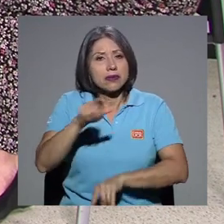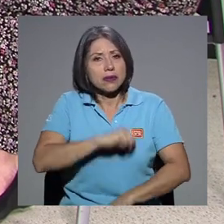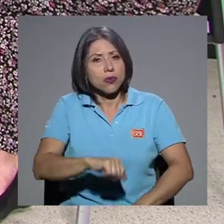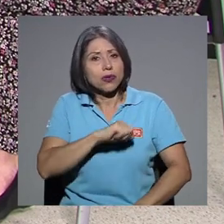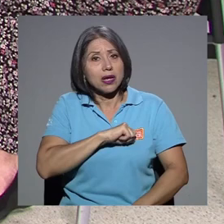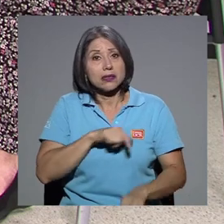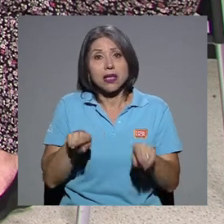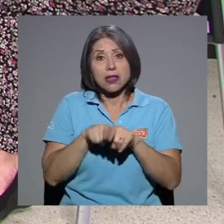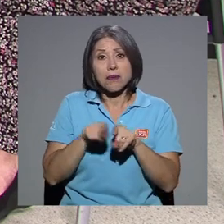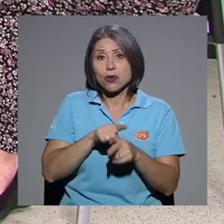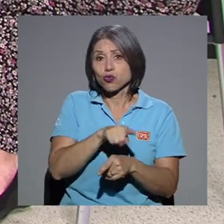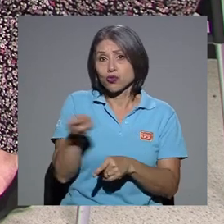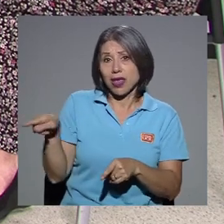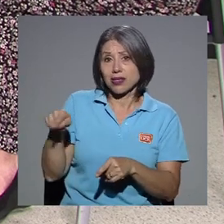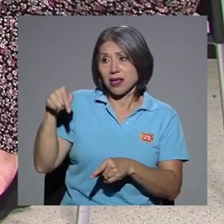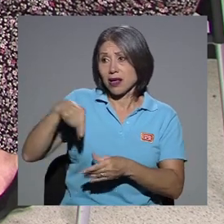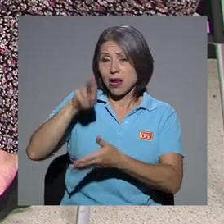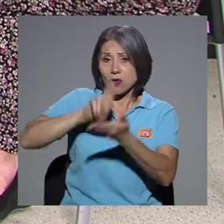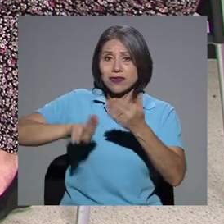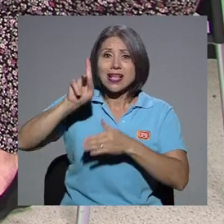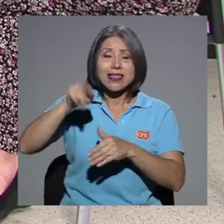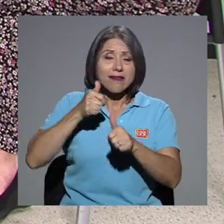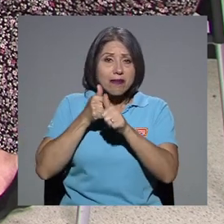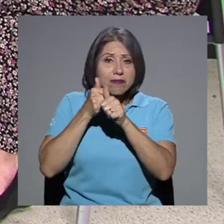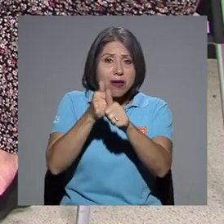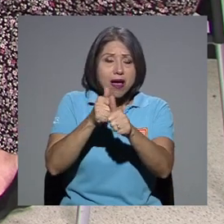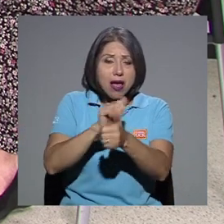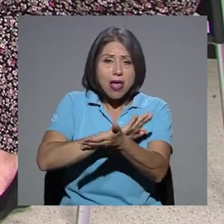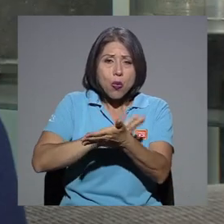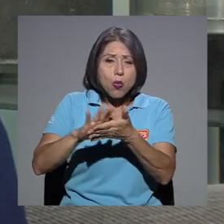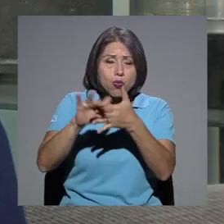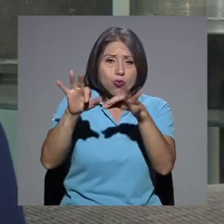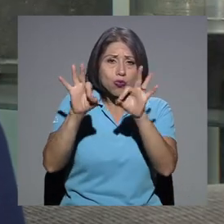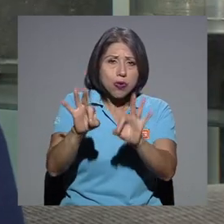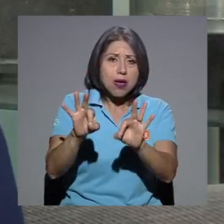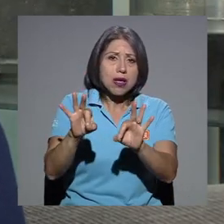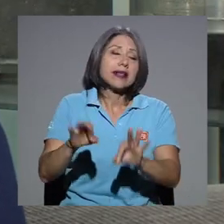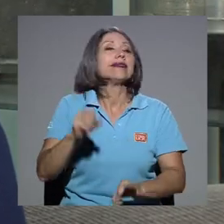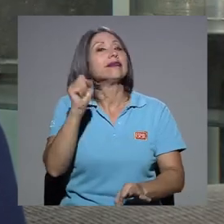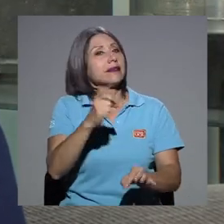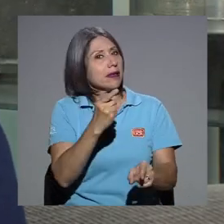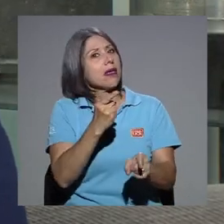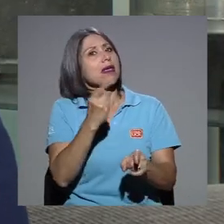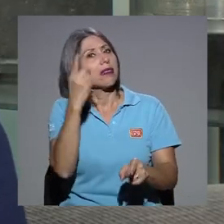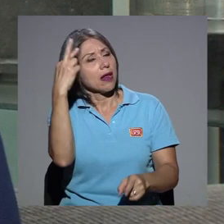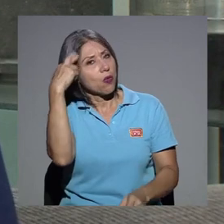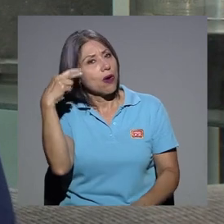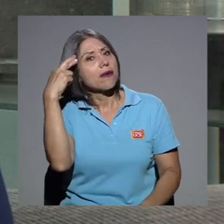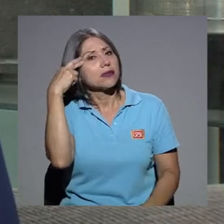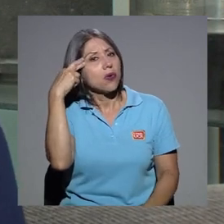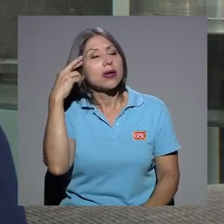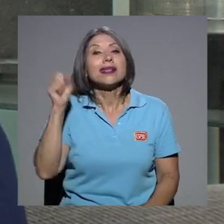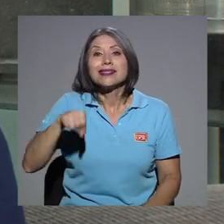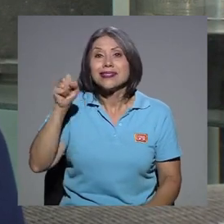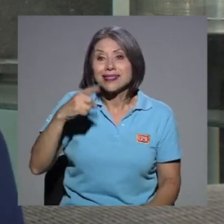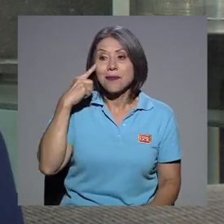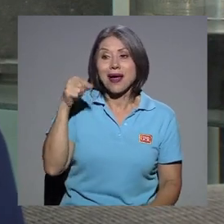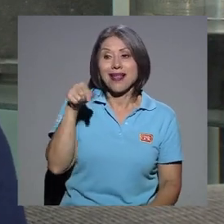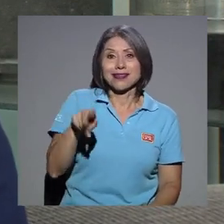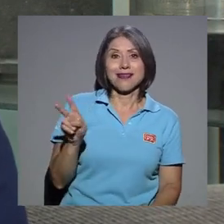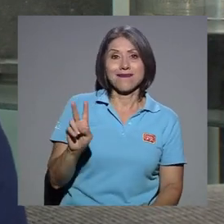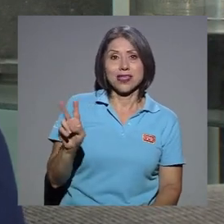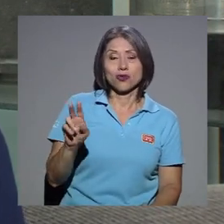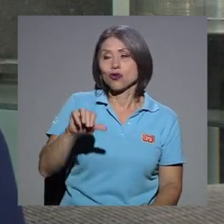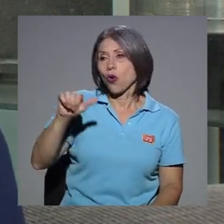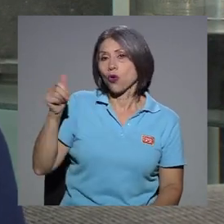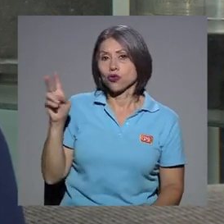acá en la universidad, de seguir esas medidas de higiene. Claro. Tienen una razón. Sí, tienen un sentido, ¿verdad? Para este virus y para otro virus, ¿verdad? Siempre